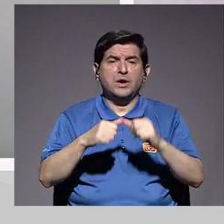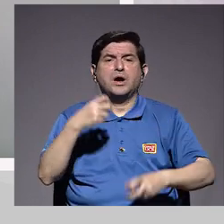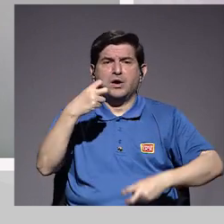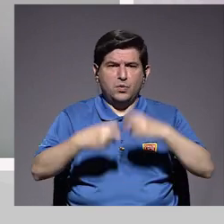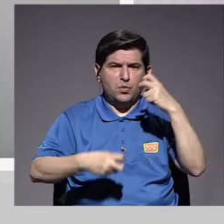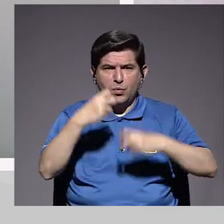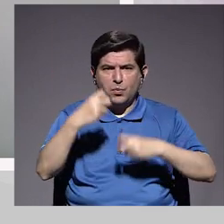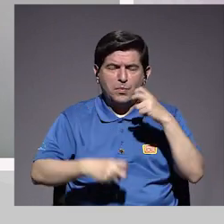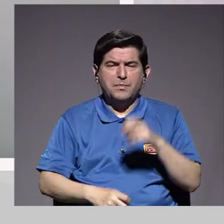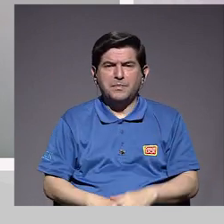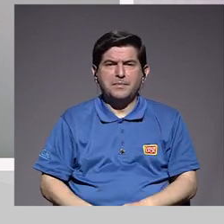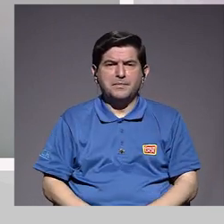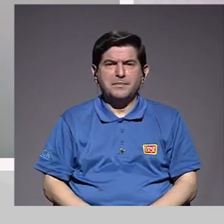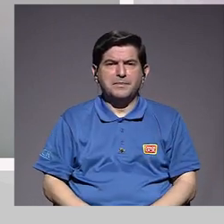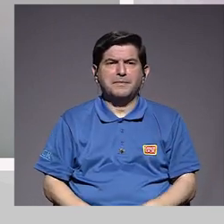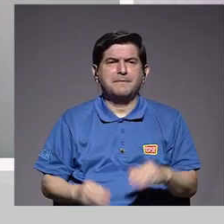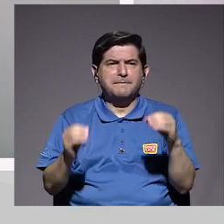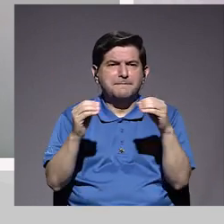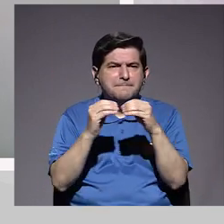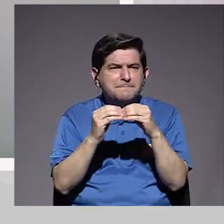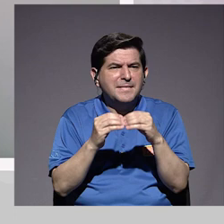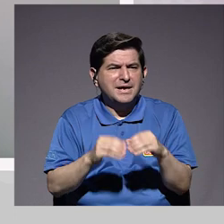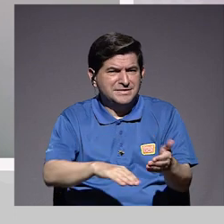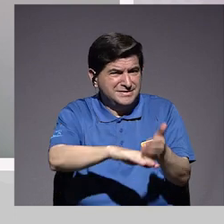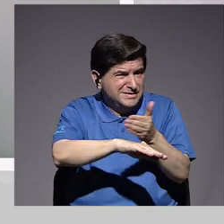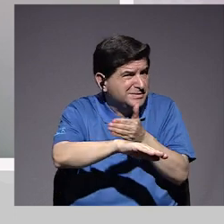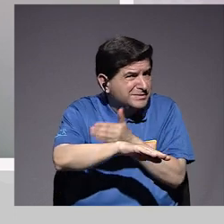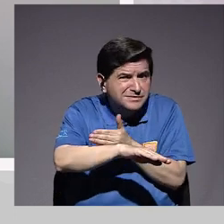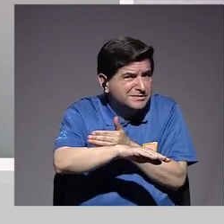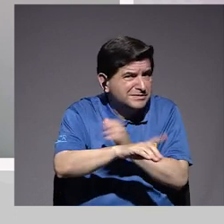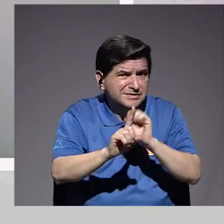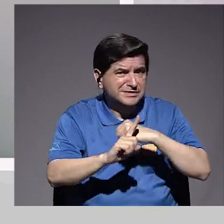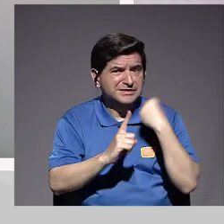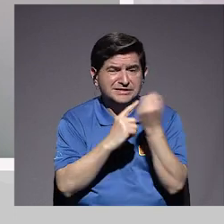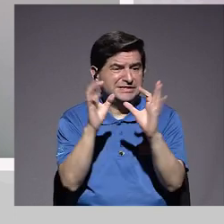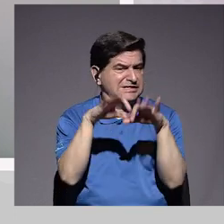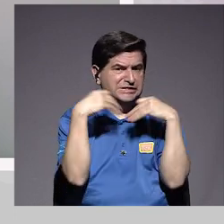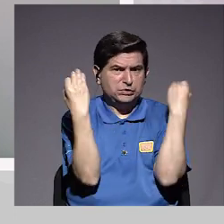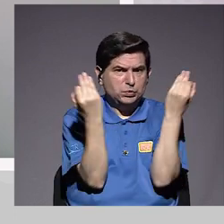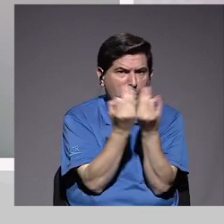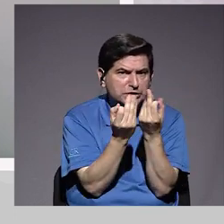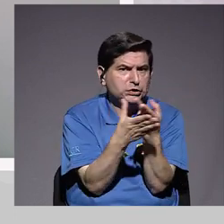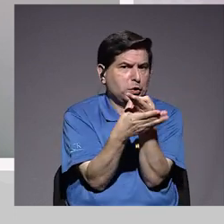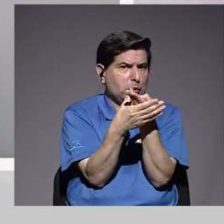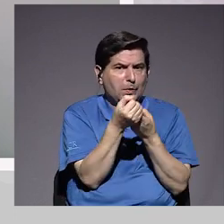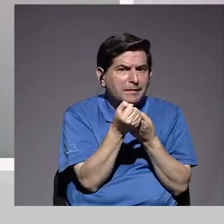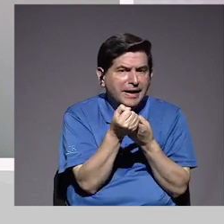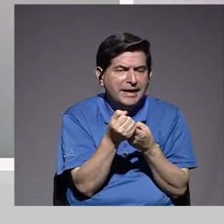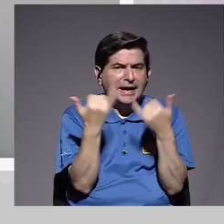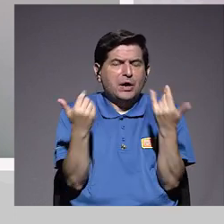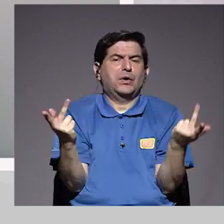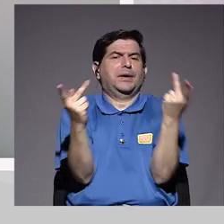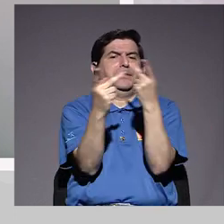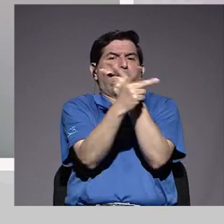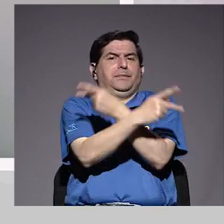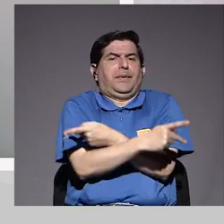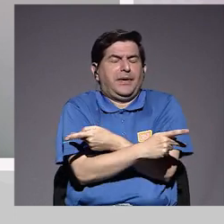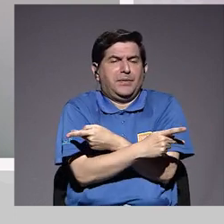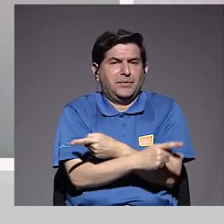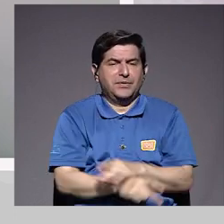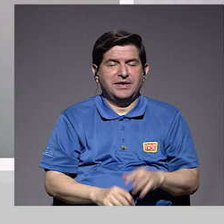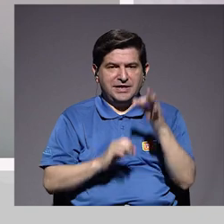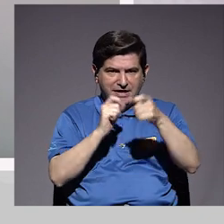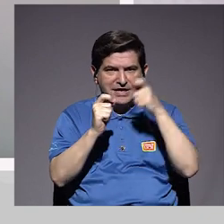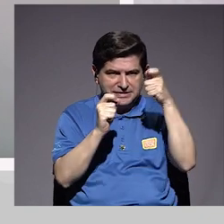dando un trastorno que diría yo más que mejorar la condición de familia o de pareja, más bien está empeorando